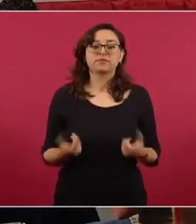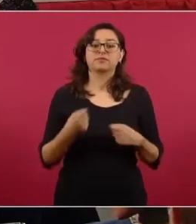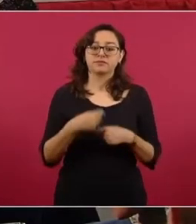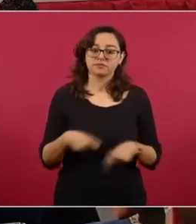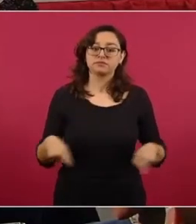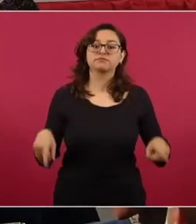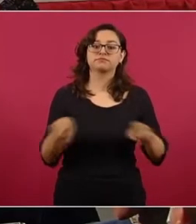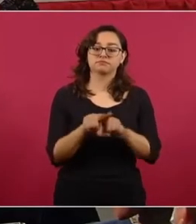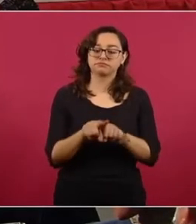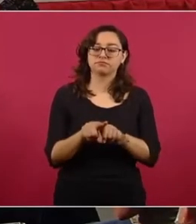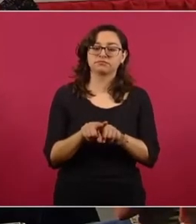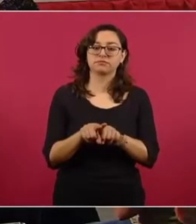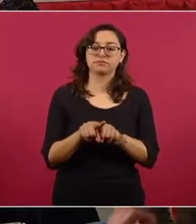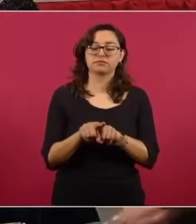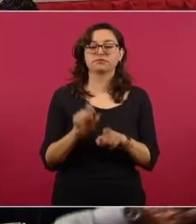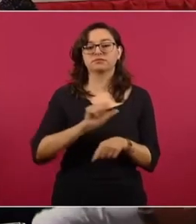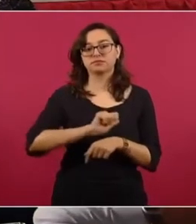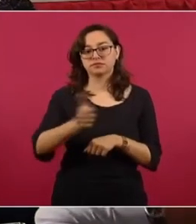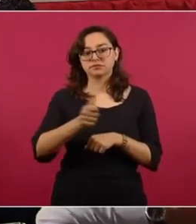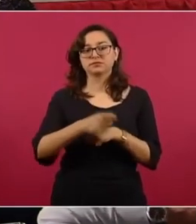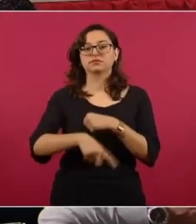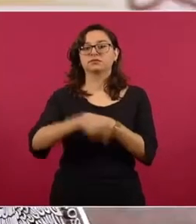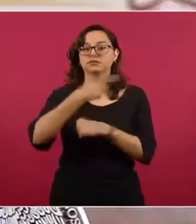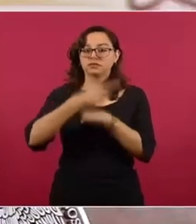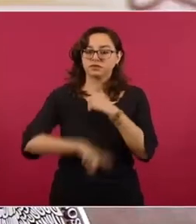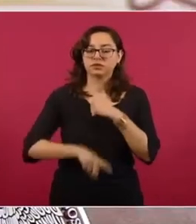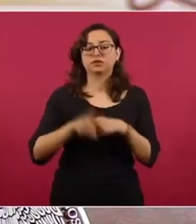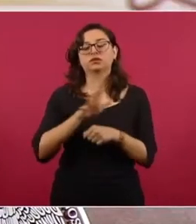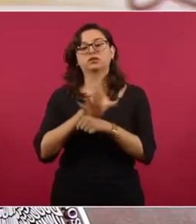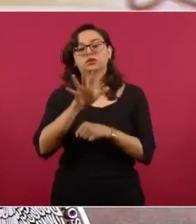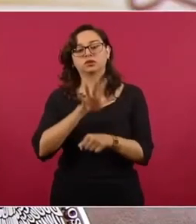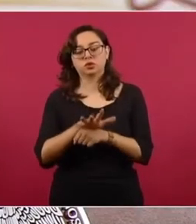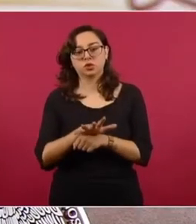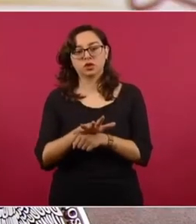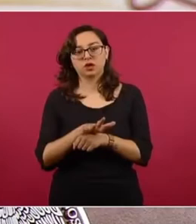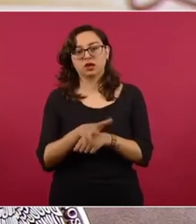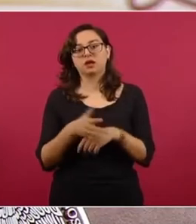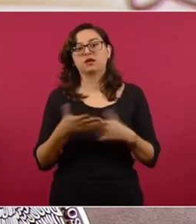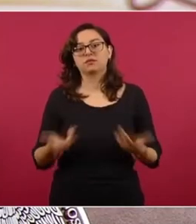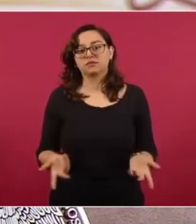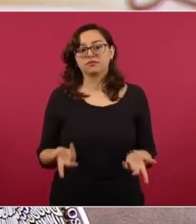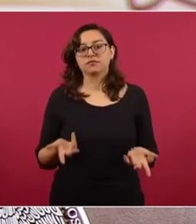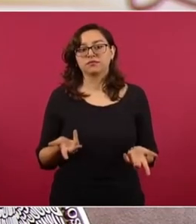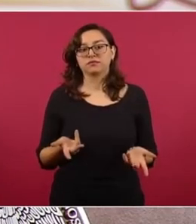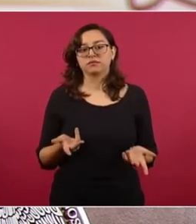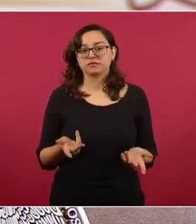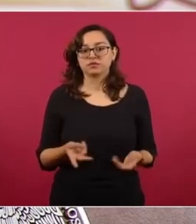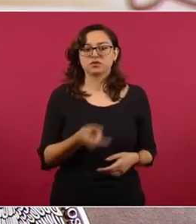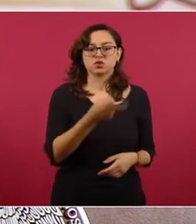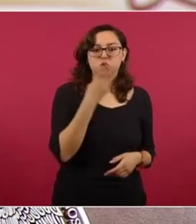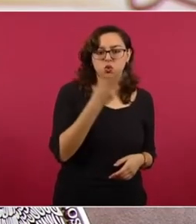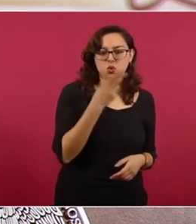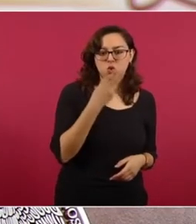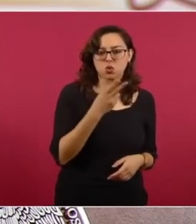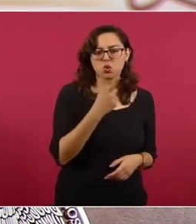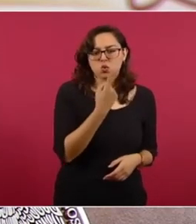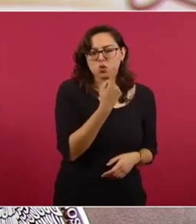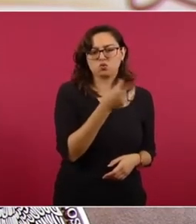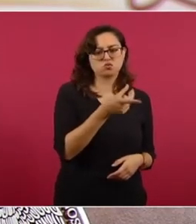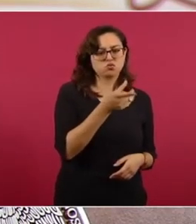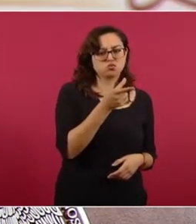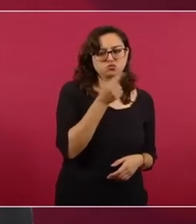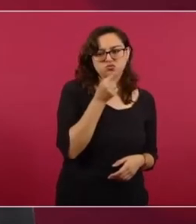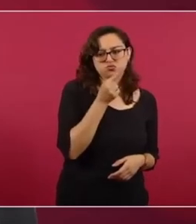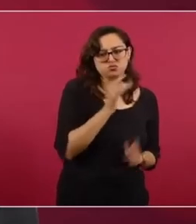además de los daños que causan como productos de tabaco, dado que las dosis son mucho mayores, las dosis de